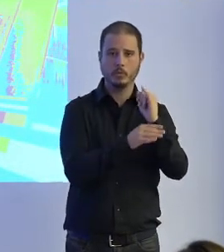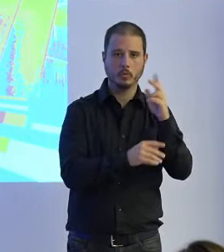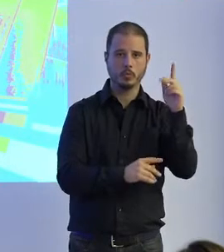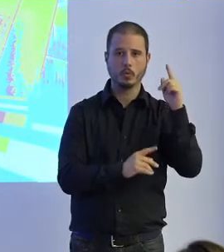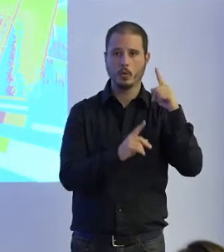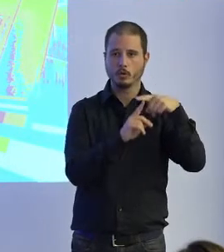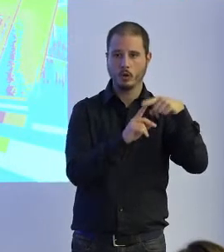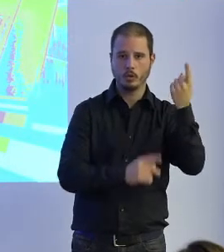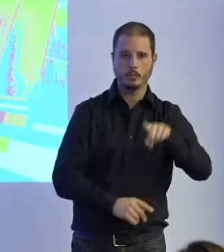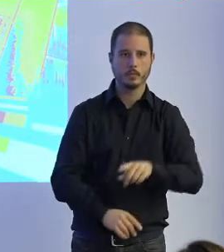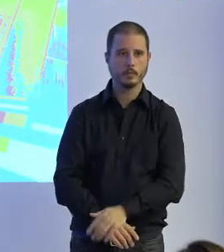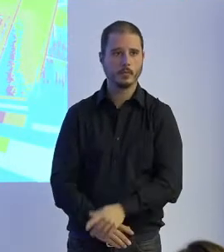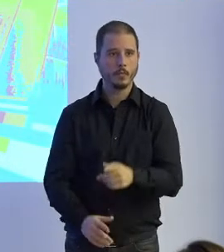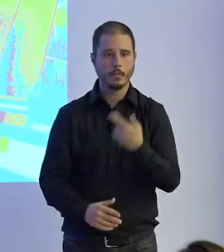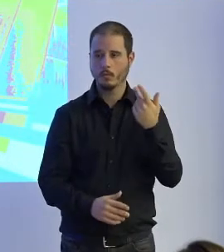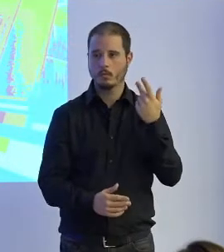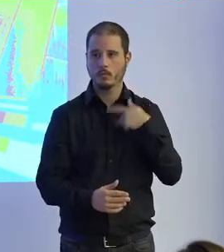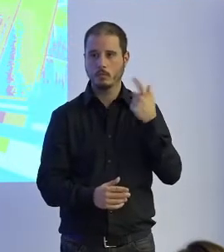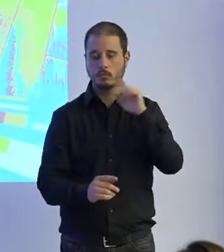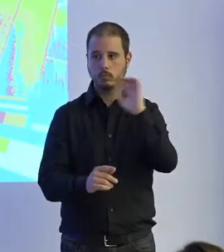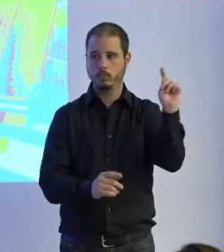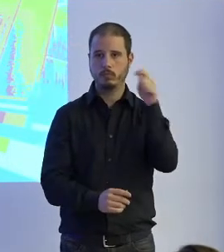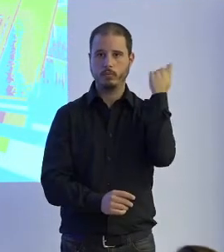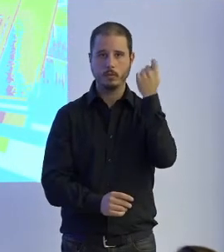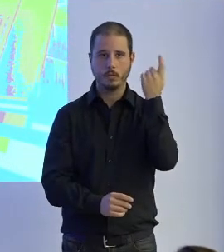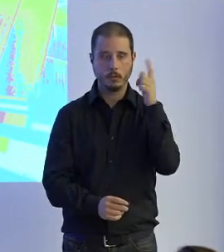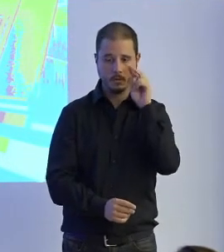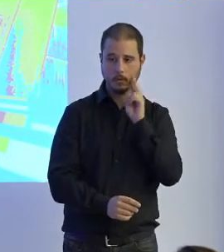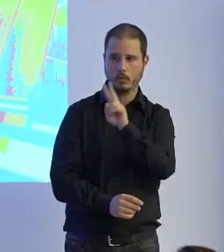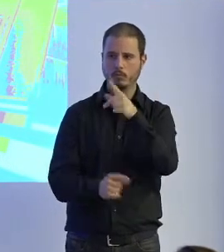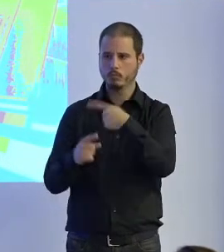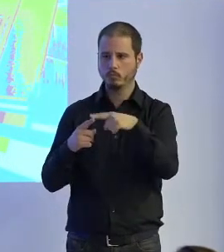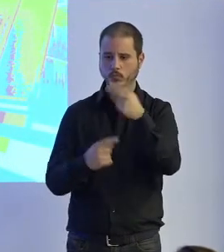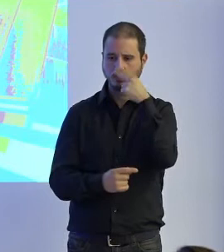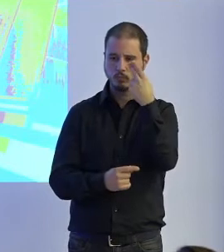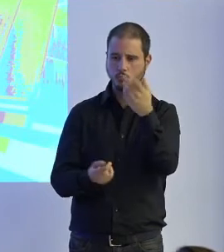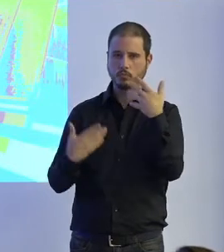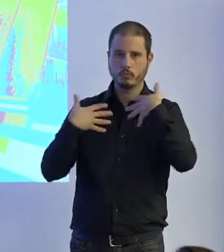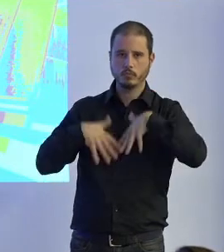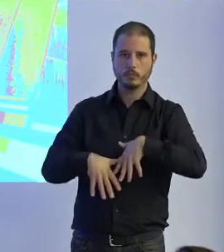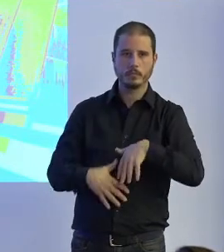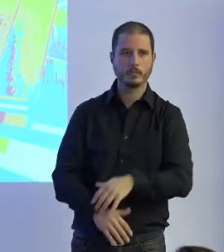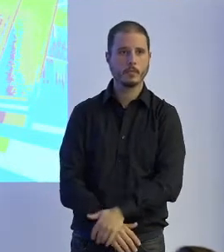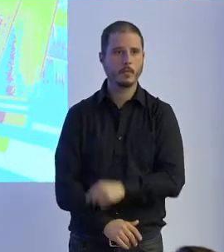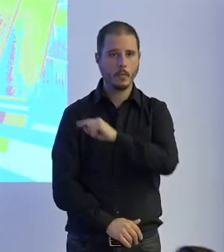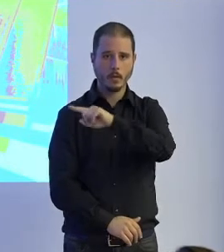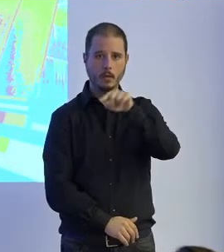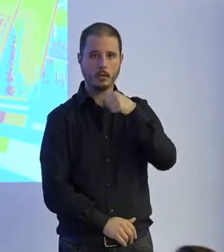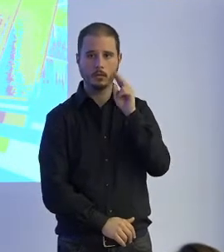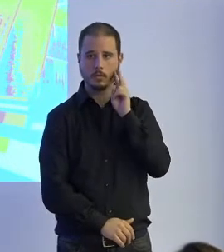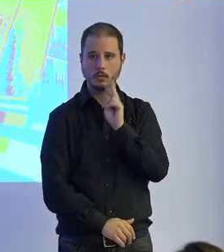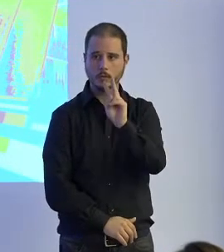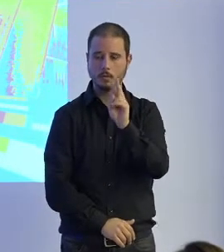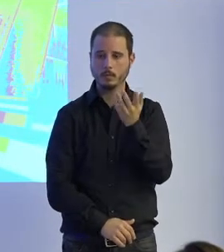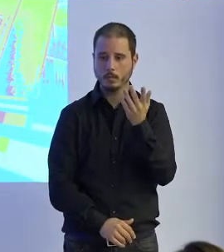y eso fue claro fue para nosotros bonito y también nos dio una oportunidad de ver un montón de cosas muy interesantes pero nosotros veíamos que